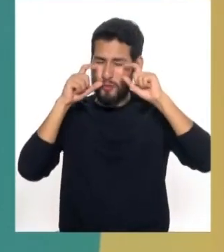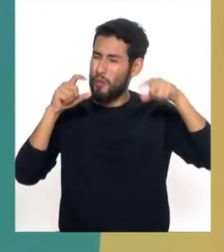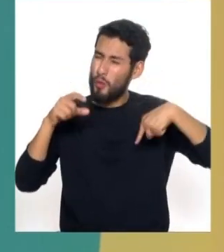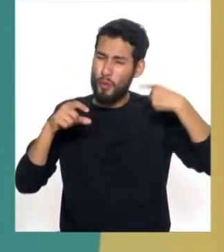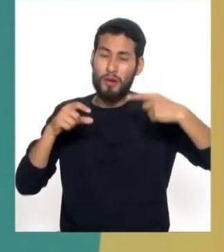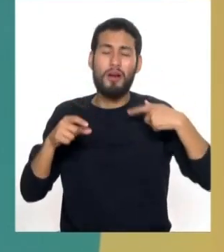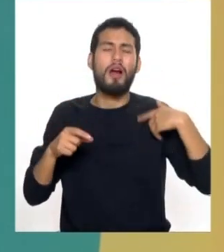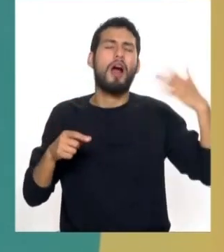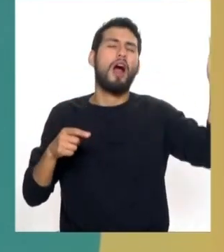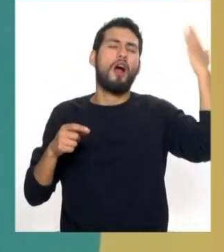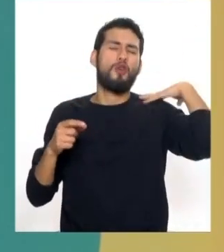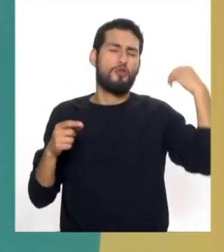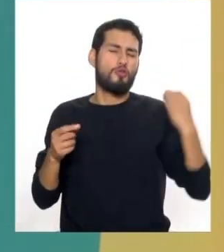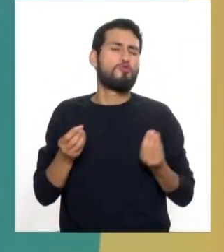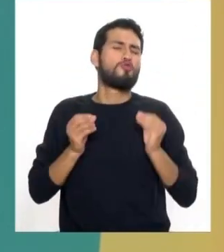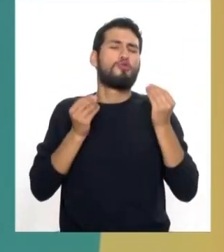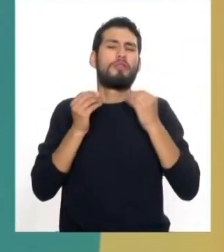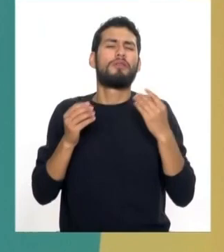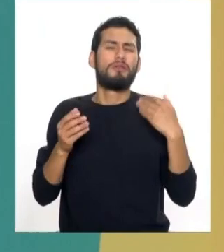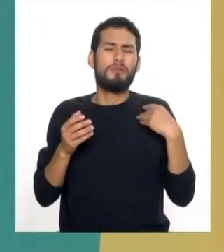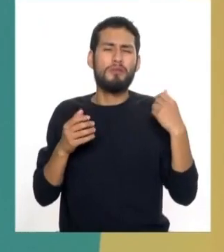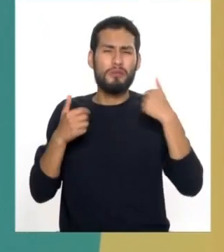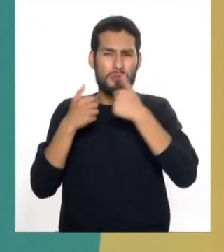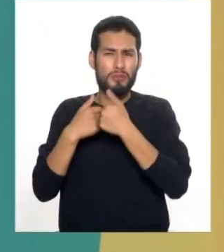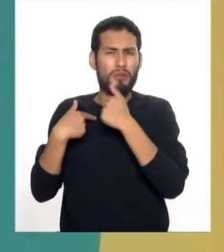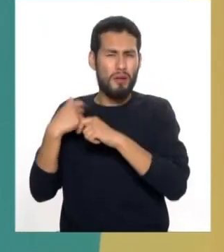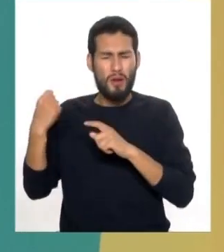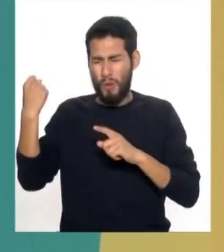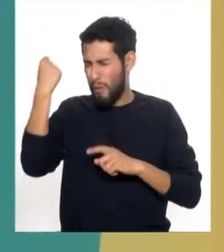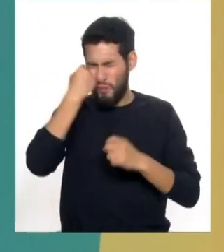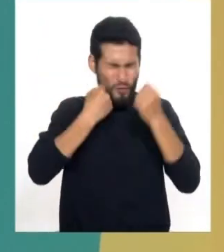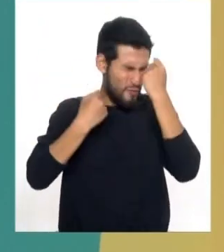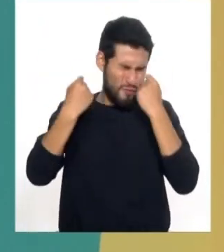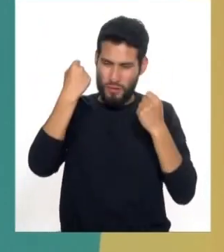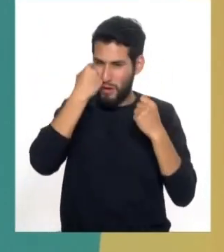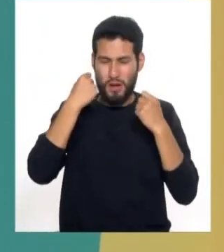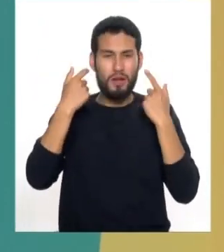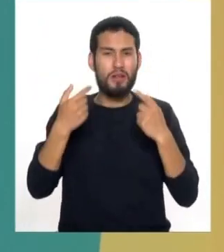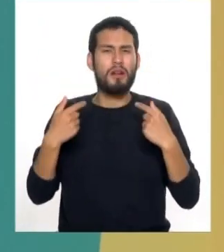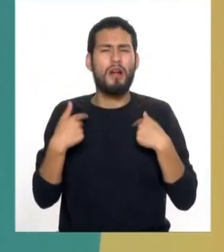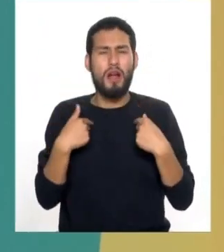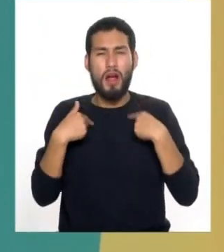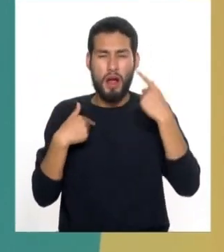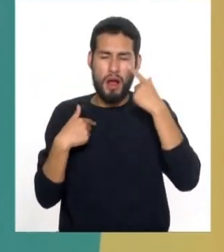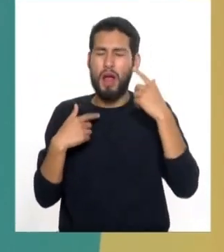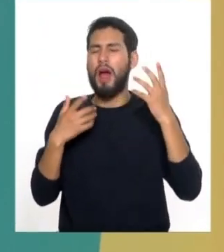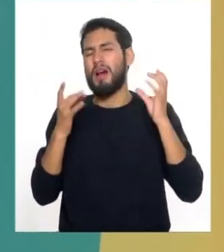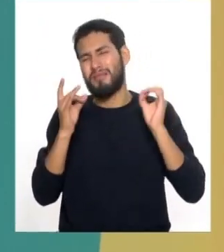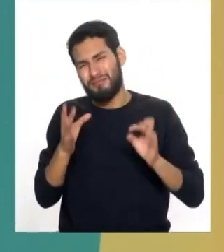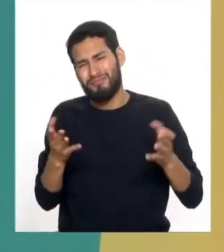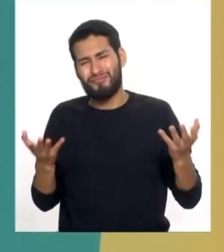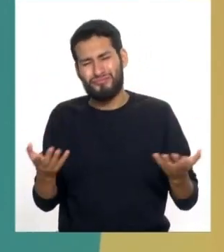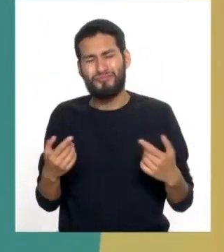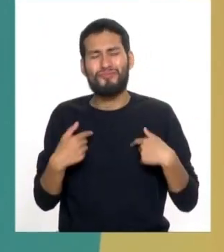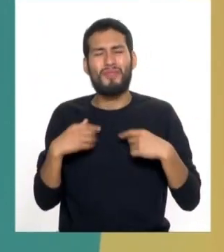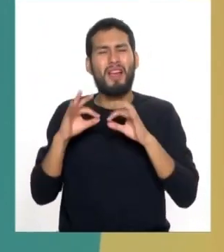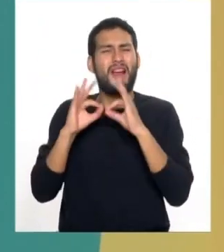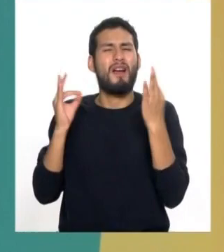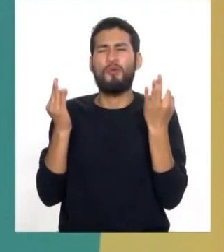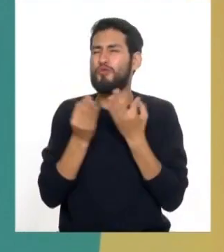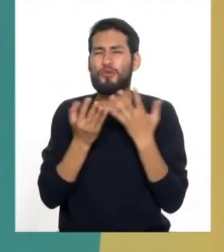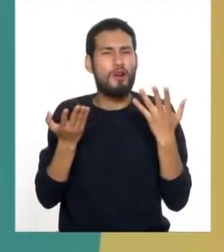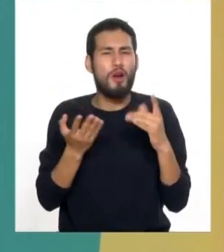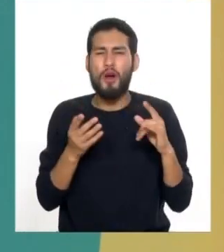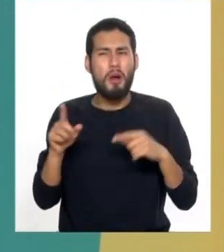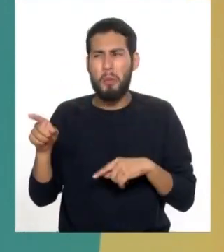juventud me pareja mucho, me pegaba en la vista, y ahí me he quedado así, porque mi familia no